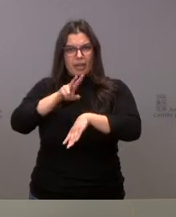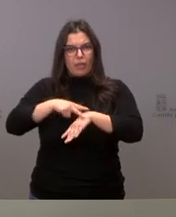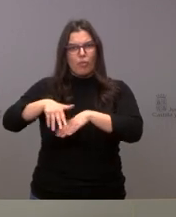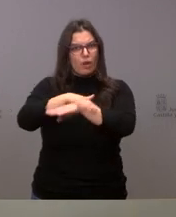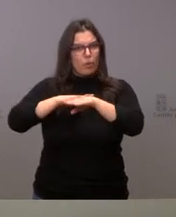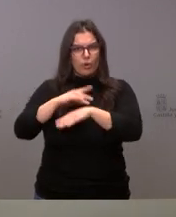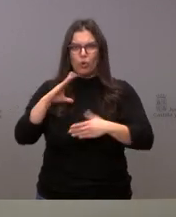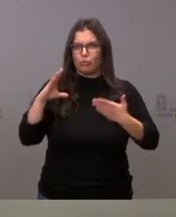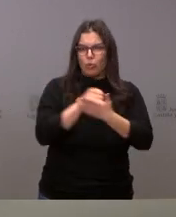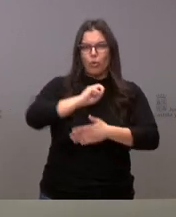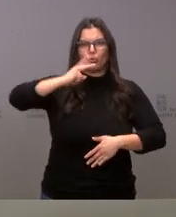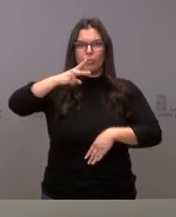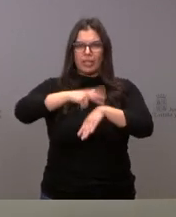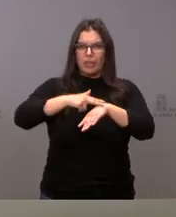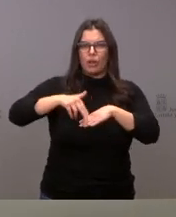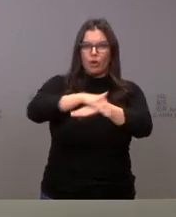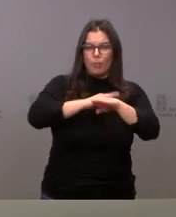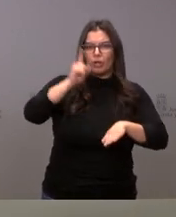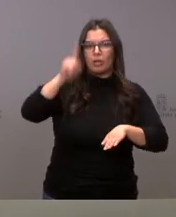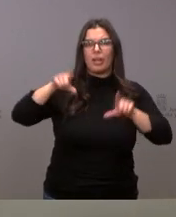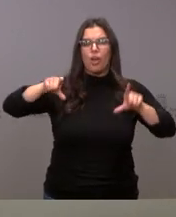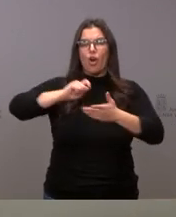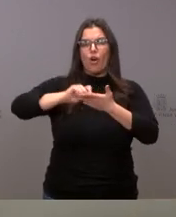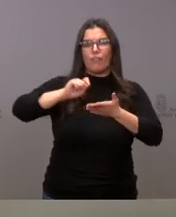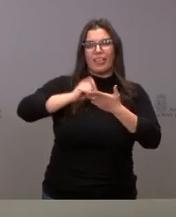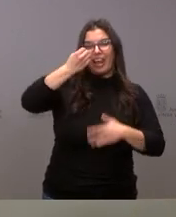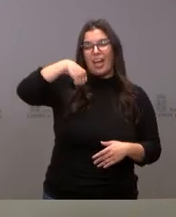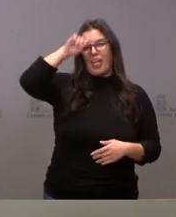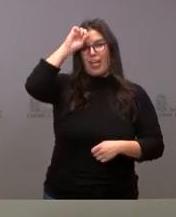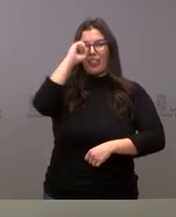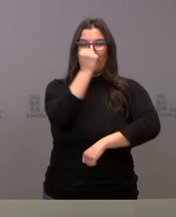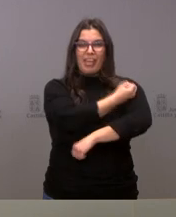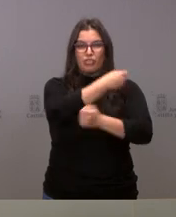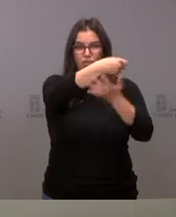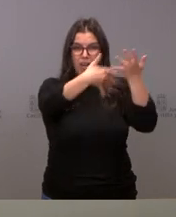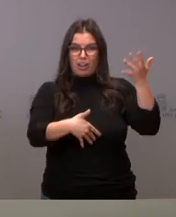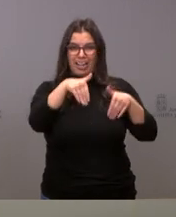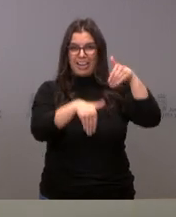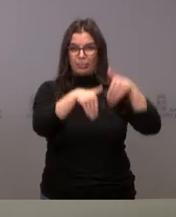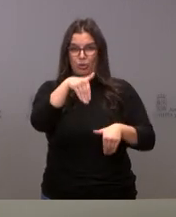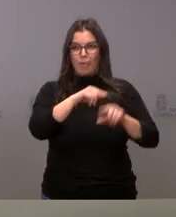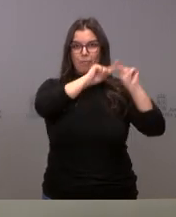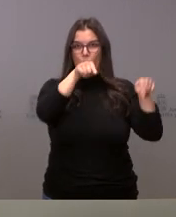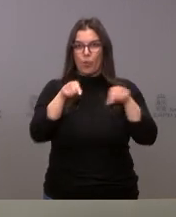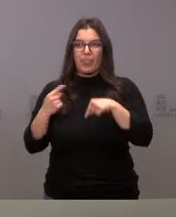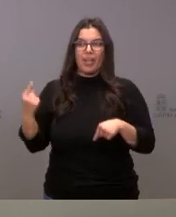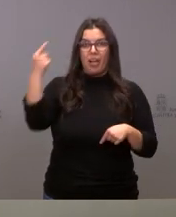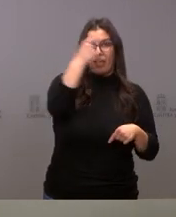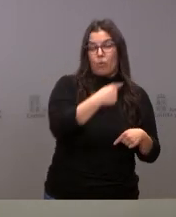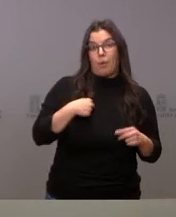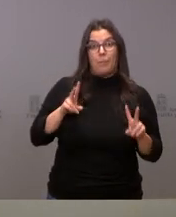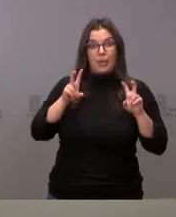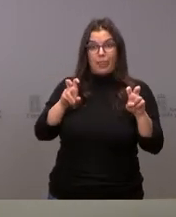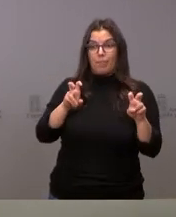Gobierno, las subdelegaciones del Gobierno y las oficinas del censo electoral en cada provincia. Todo ello entidades a las que acudimos en primera